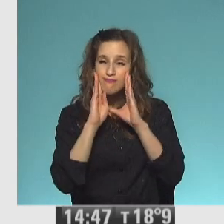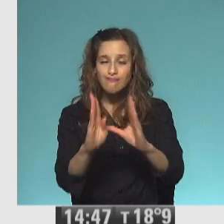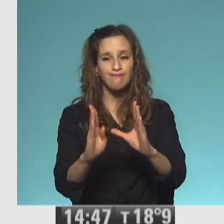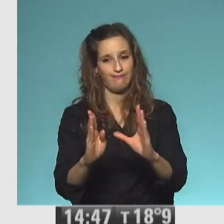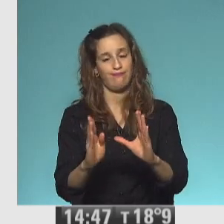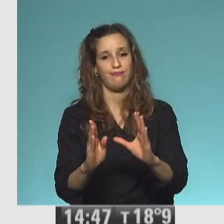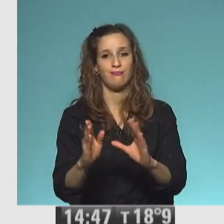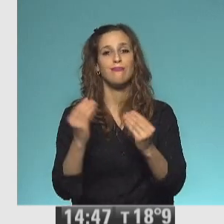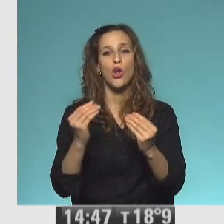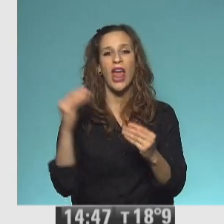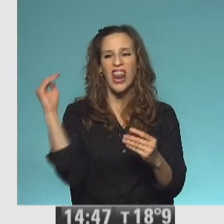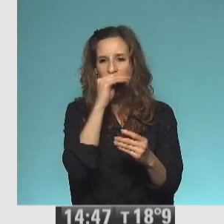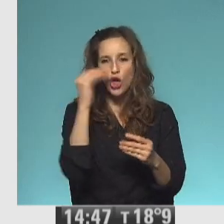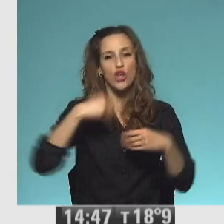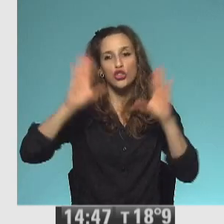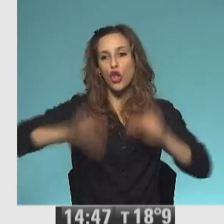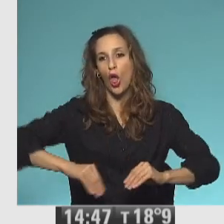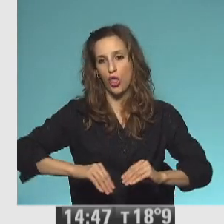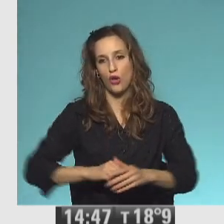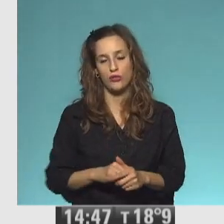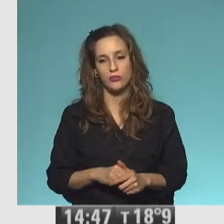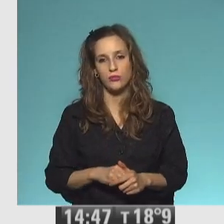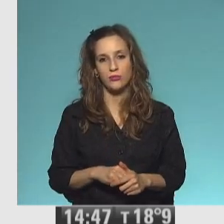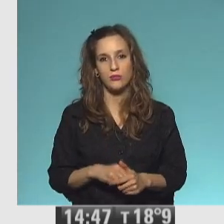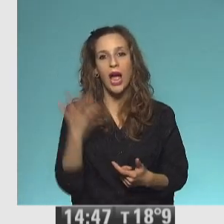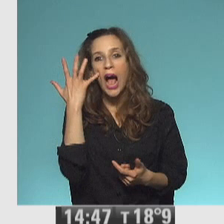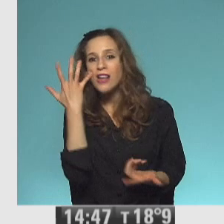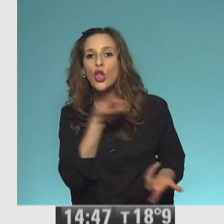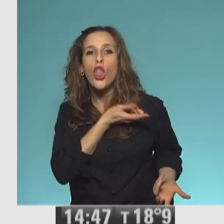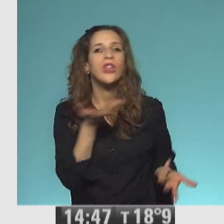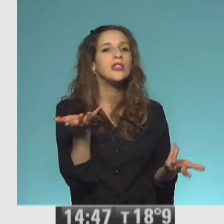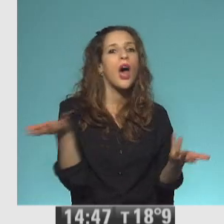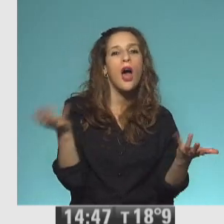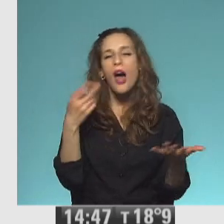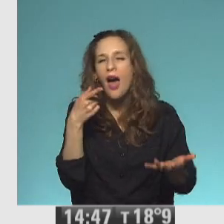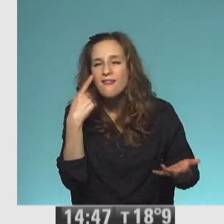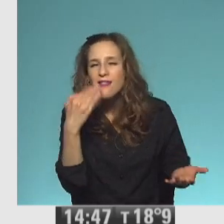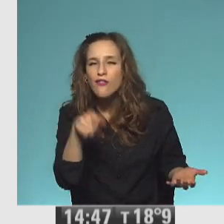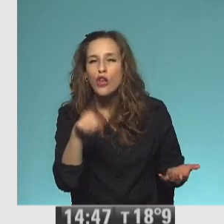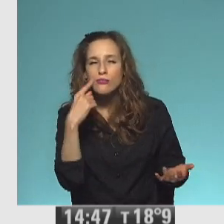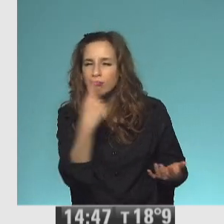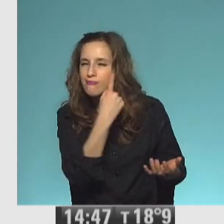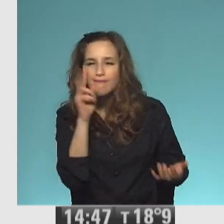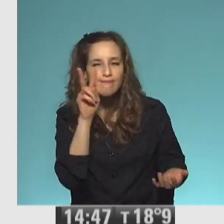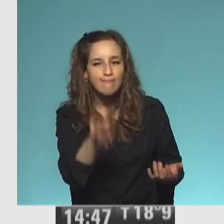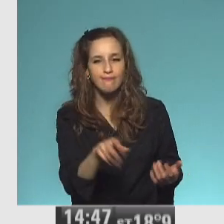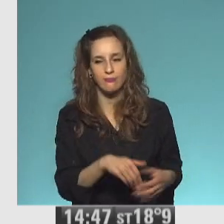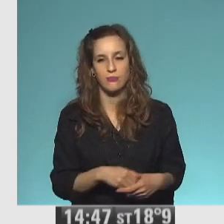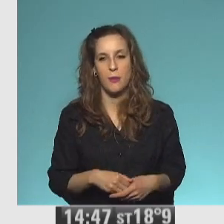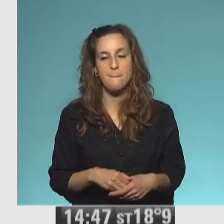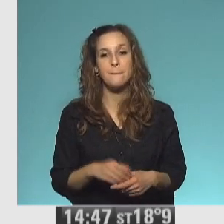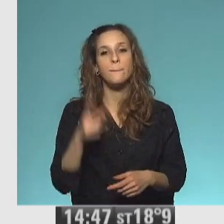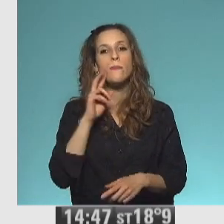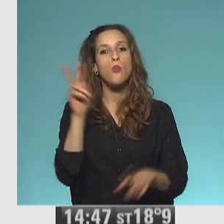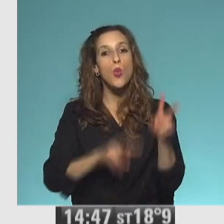la imagen porque como la casa es negra, ¿sí? Ah, podemos usarlo solo. Los ojos del gato. ¿Te podés guiar? guiarnos.